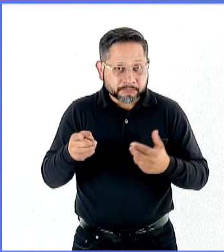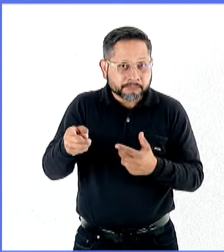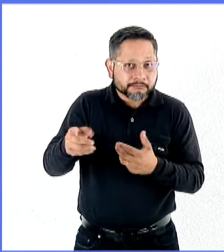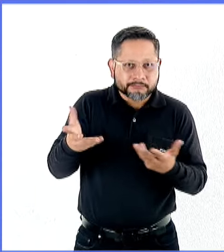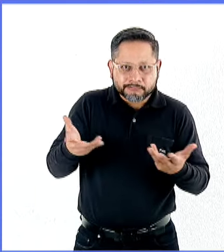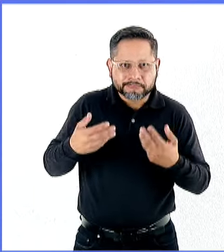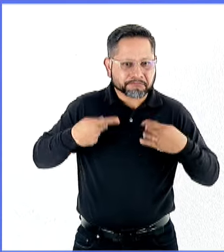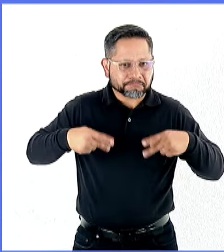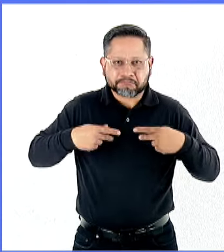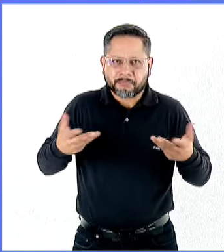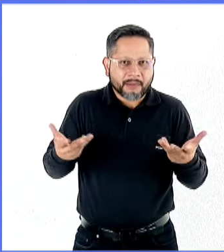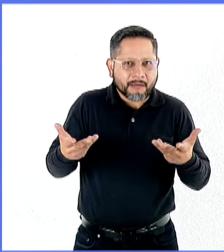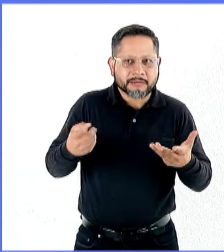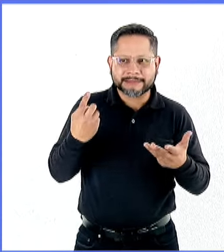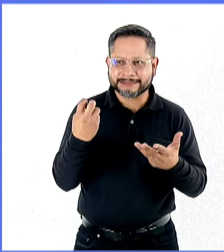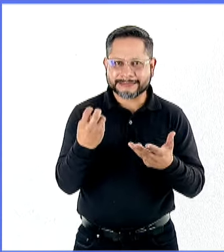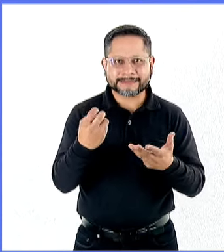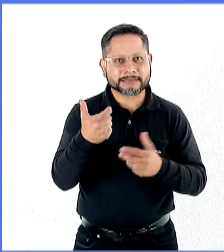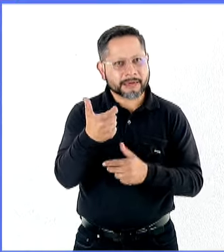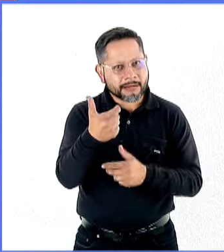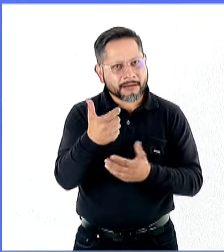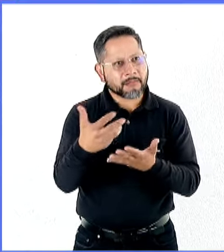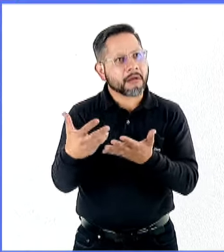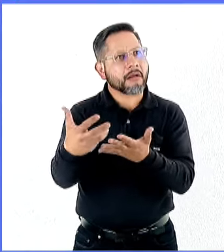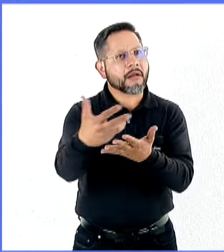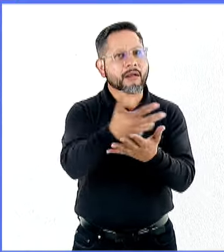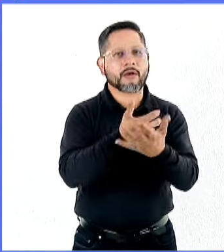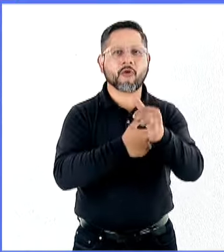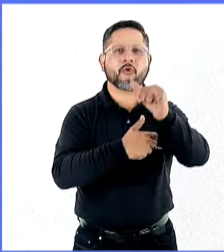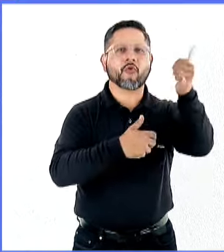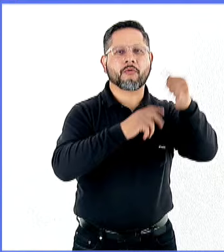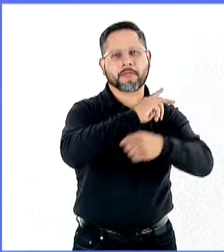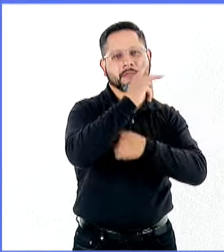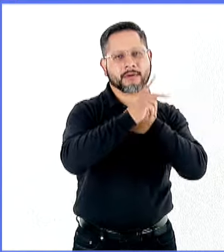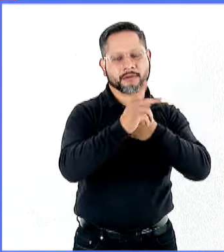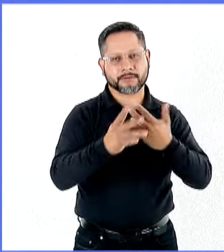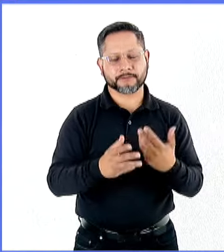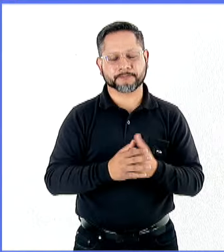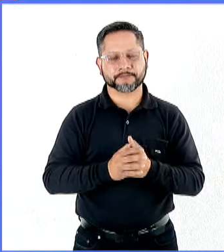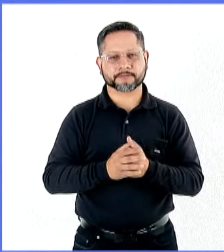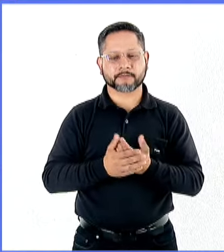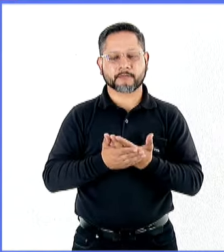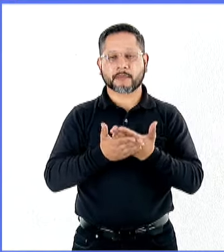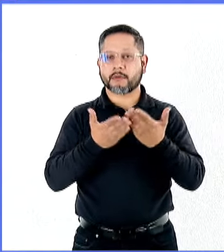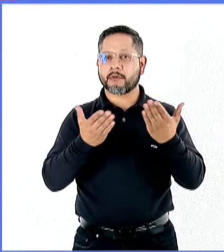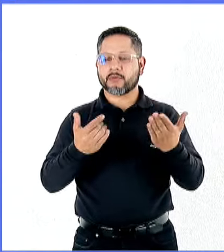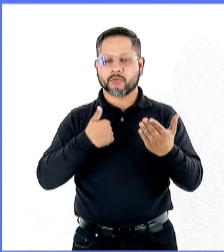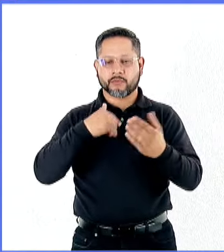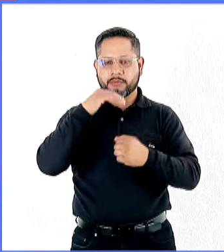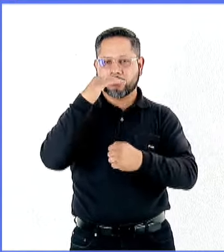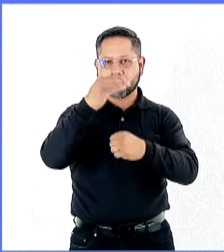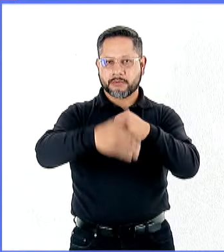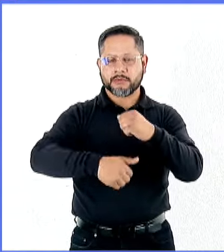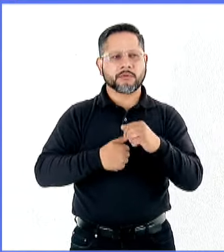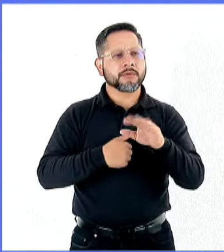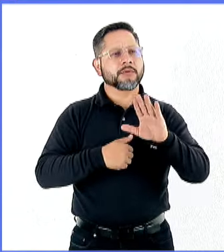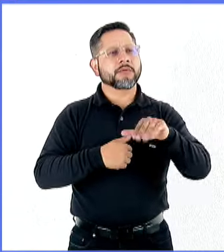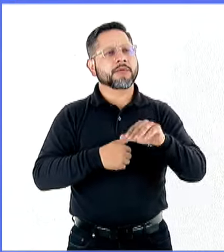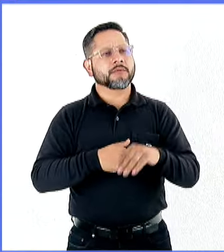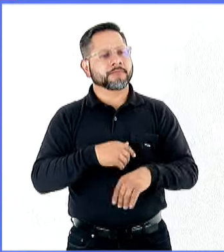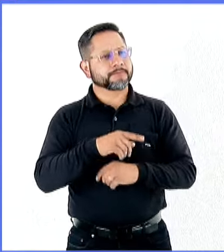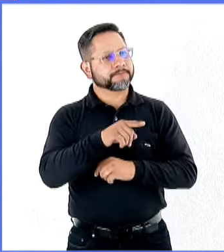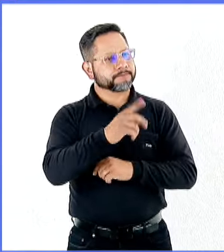esas ganancias millonarias para otros países. Para ir terminando, César, me gustaría